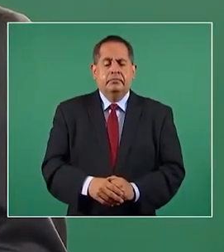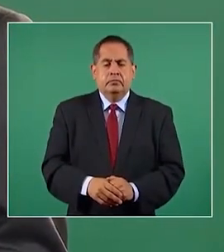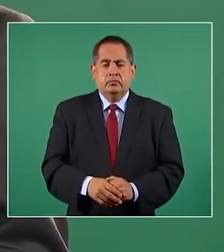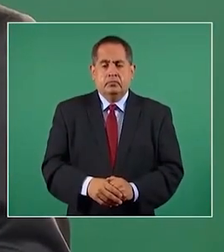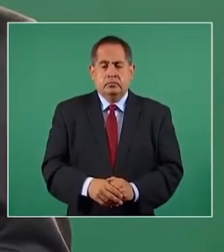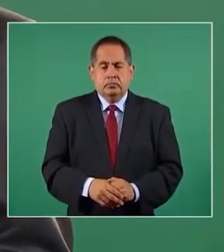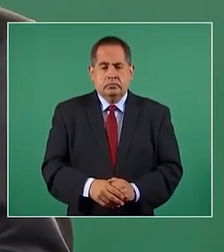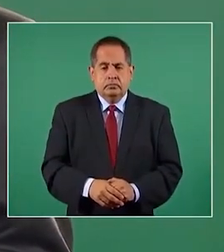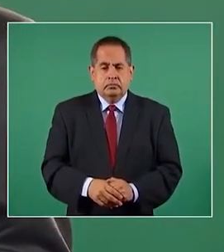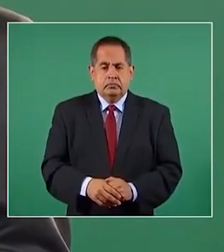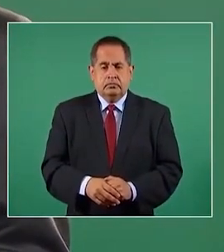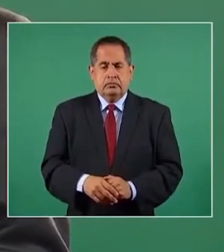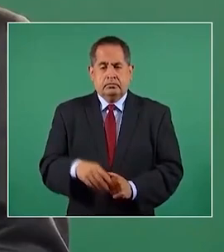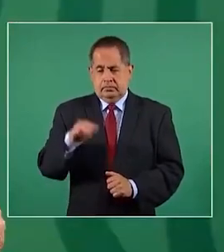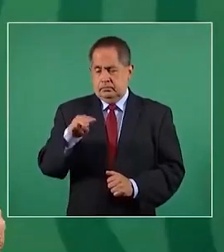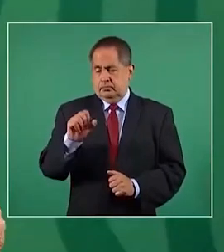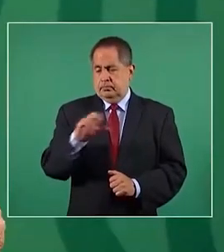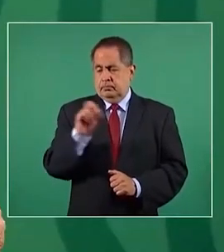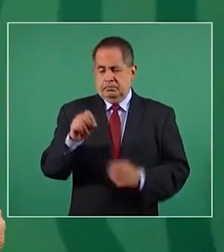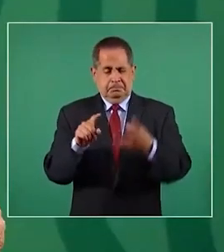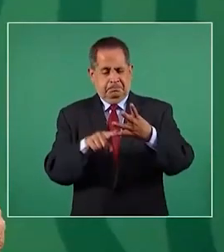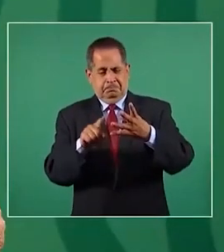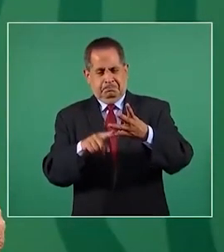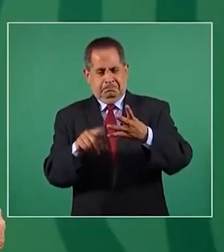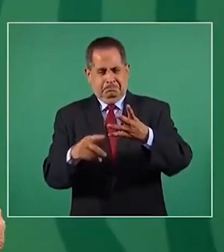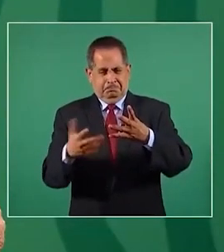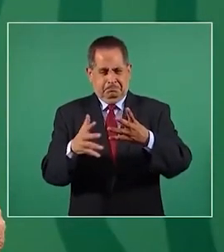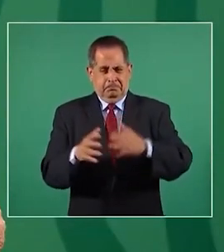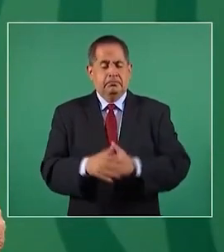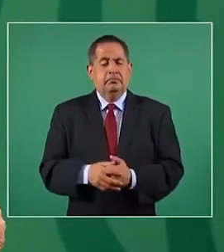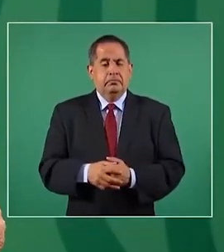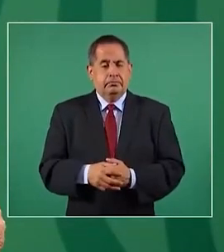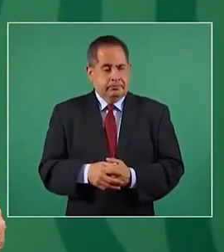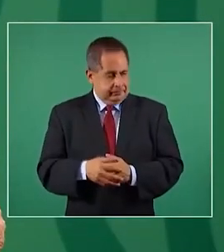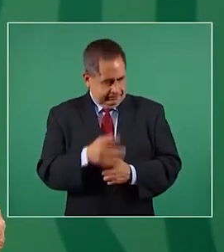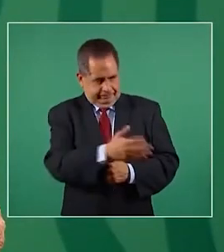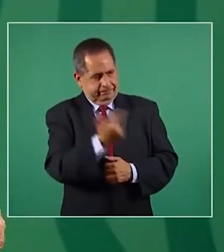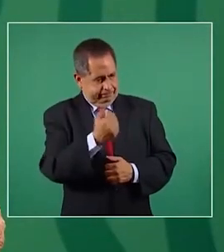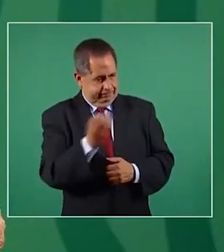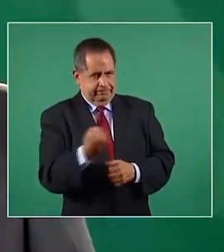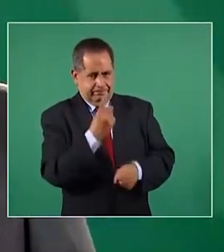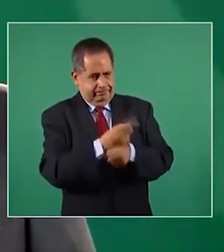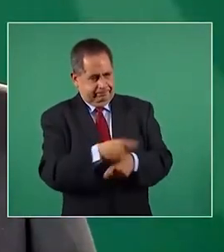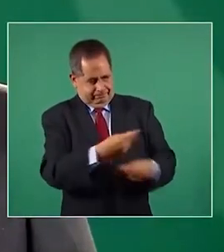para finales de marzo? Ahí tienen otra oportunidad.